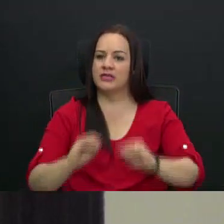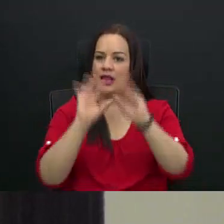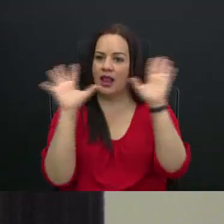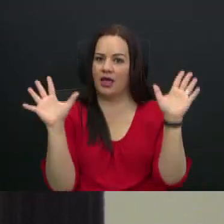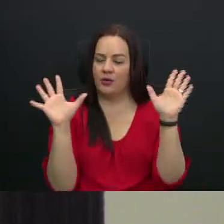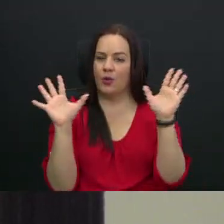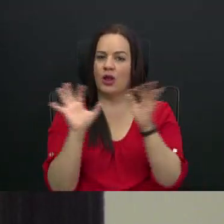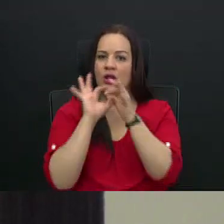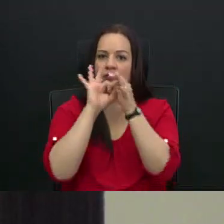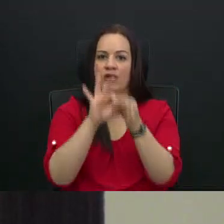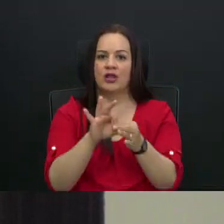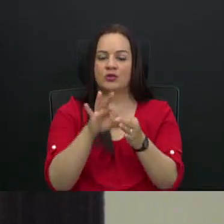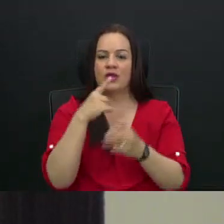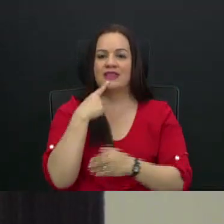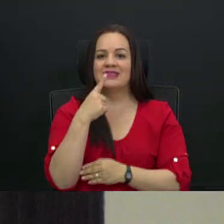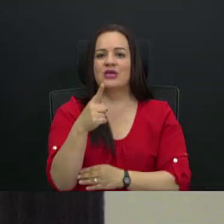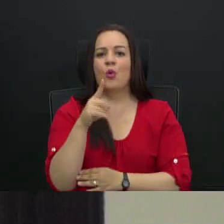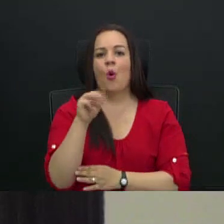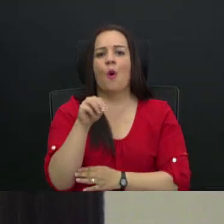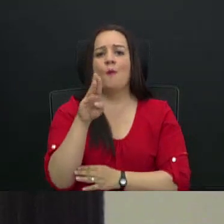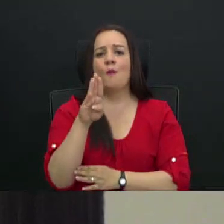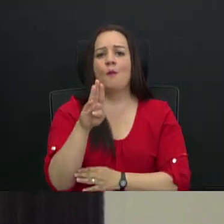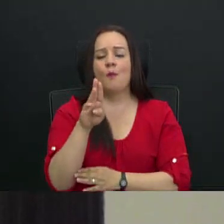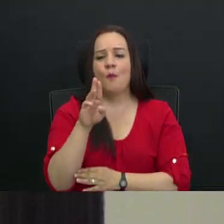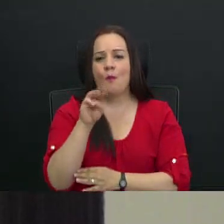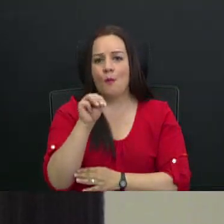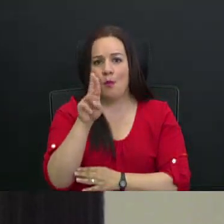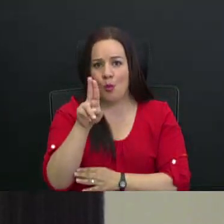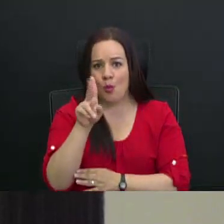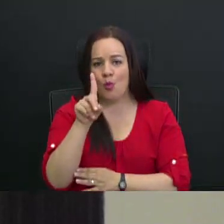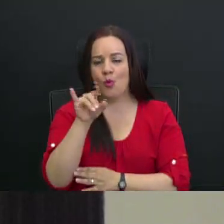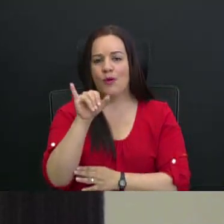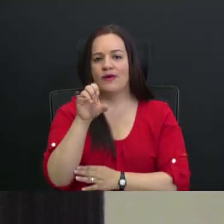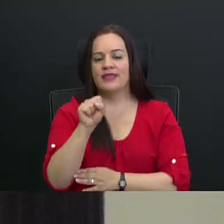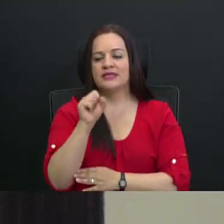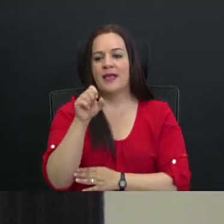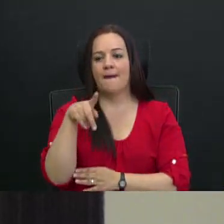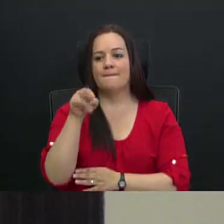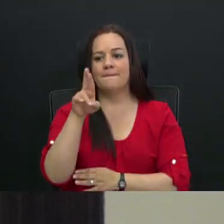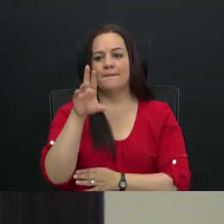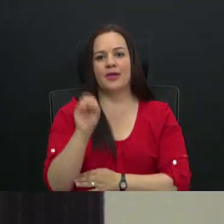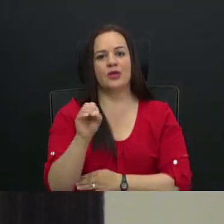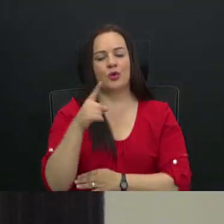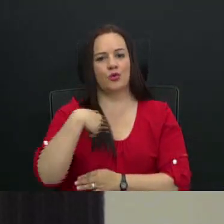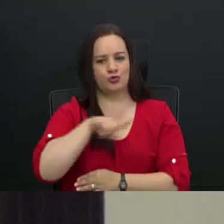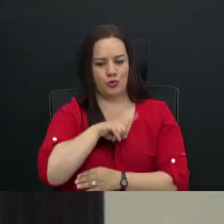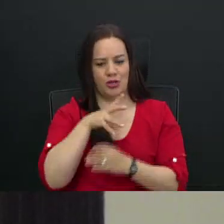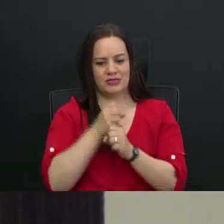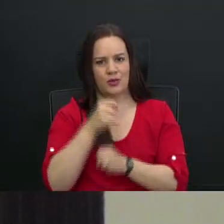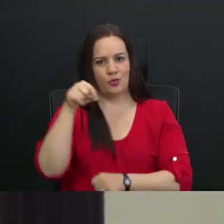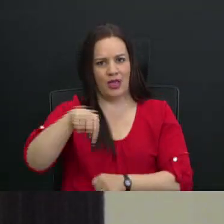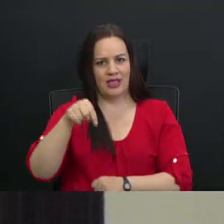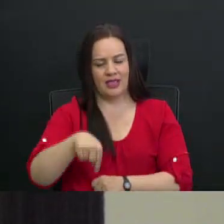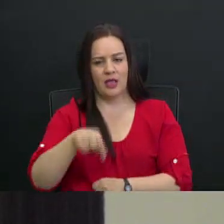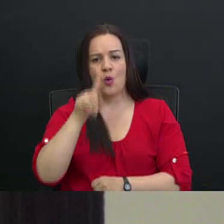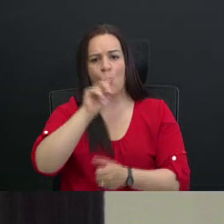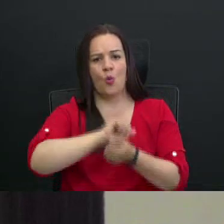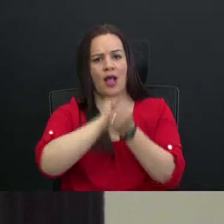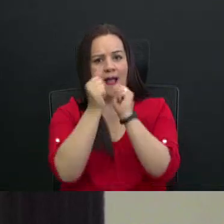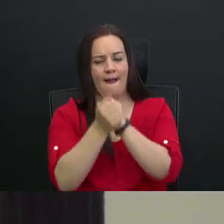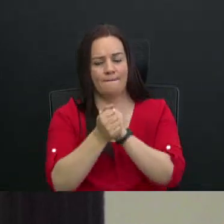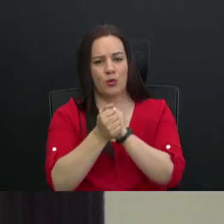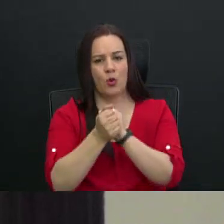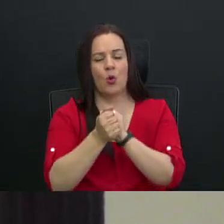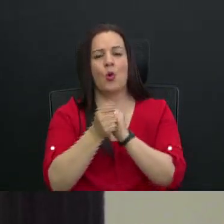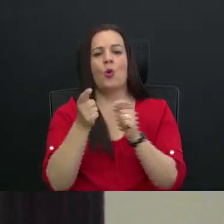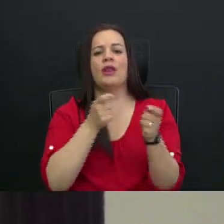Sobre lo que dijo Moody's, don Pedro, eso es que estamos haciendo hoy aquí. Un cambio, una medida presupuestaria de